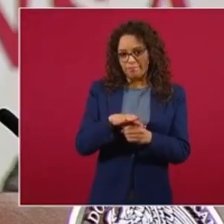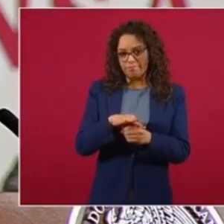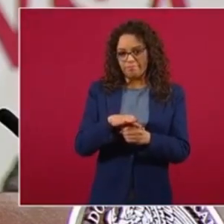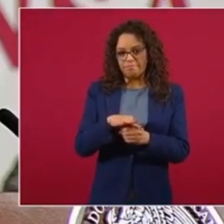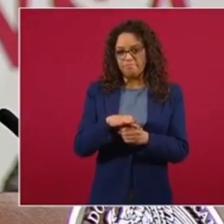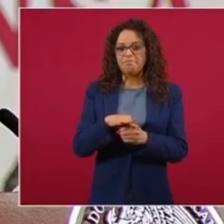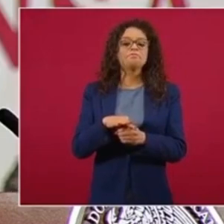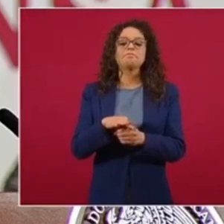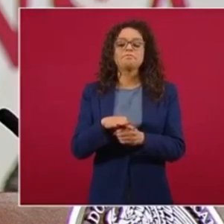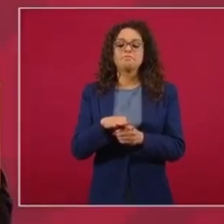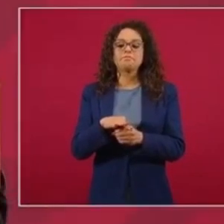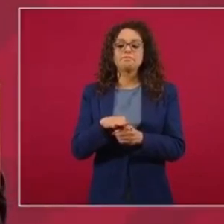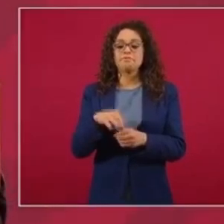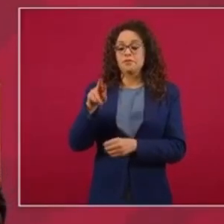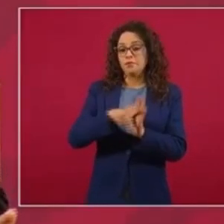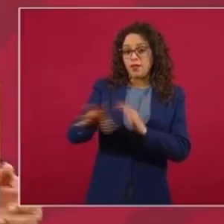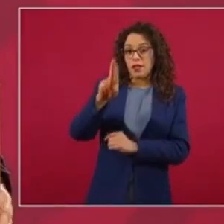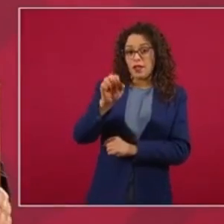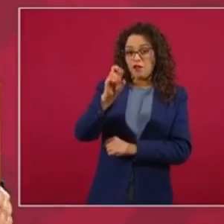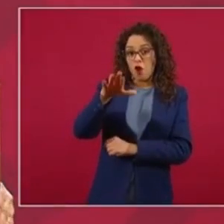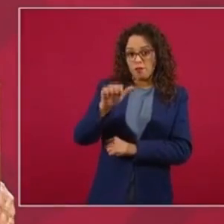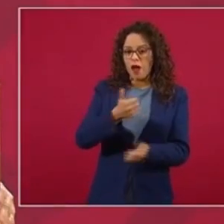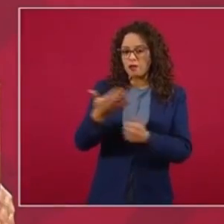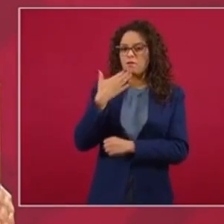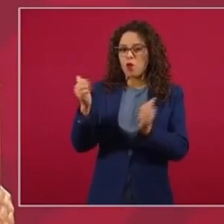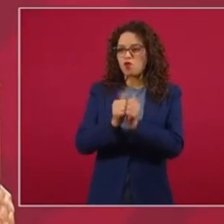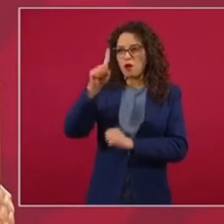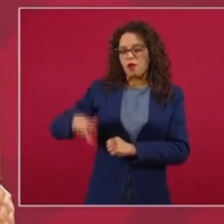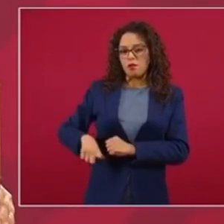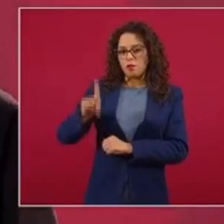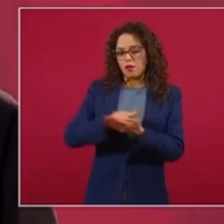Se lleva muy bien el periódico Reforma con el gobierno de Tamaulipas.